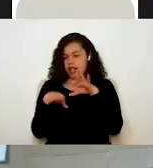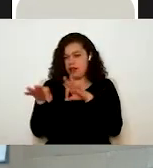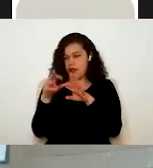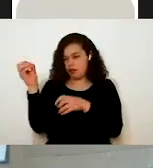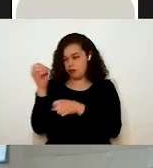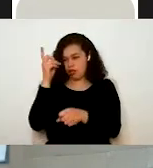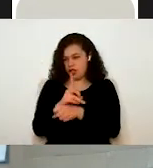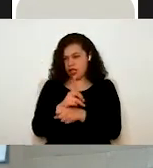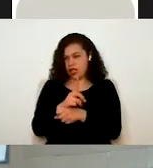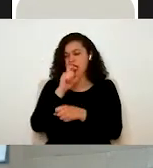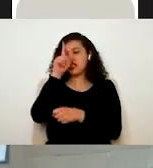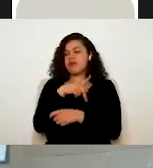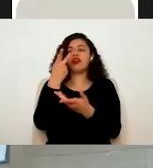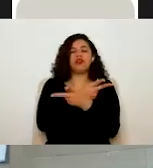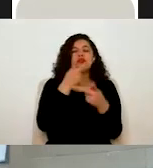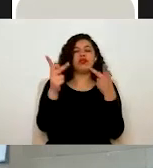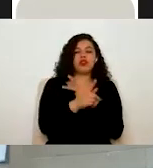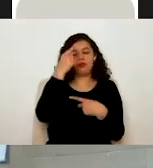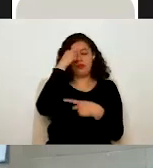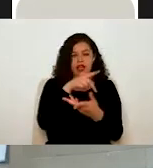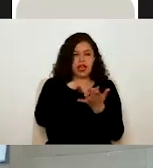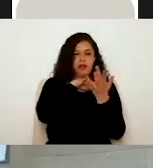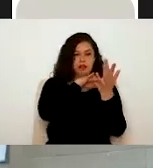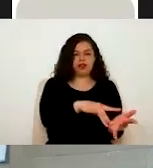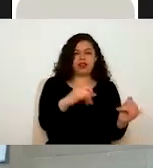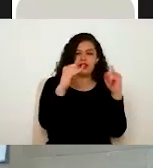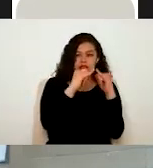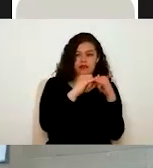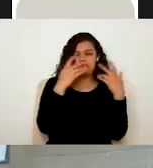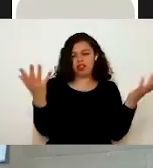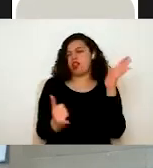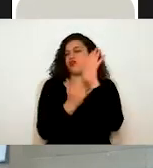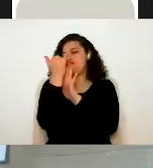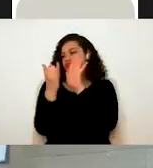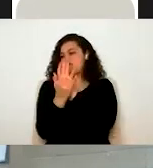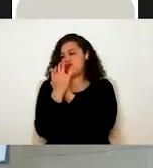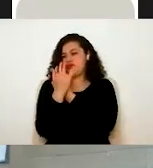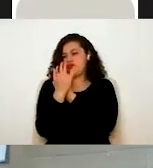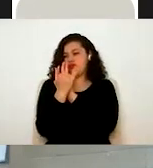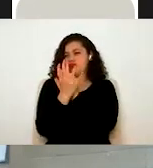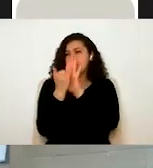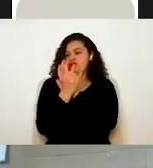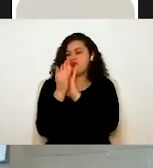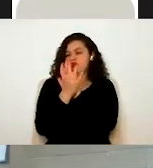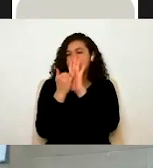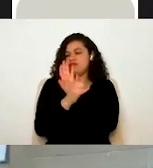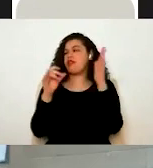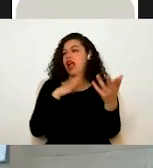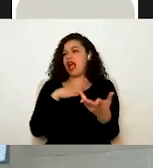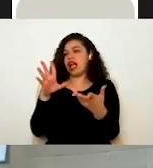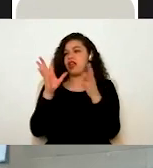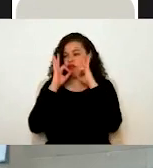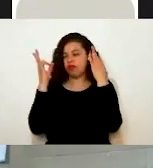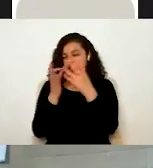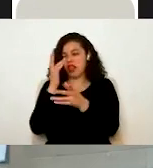productos con causa. En YouTube, bueno, ya saben que ahí encuentran las sesiones grabadas de